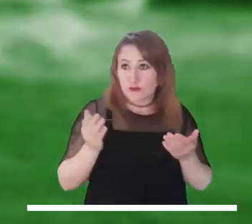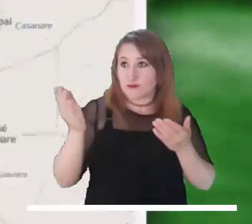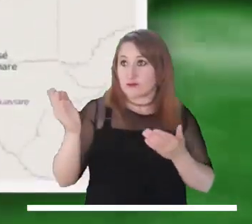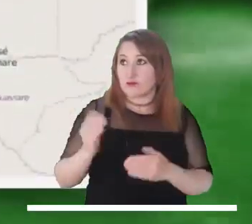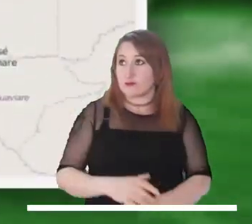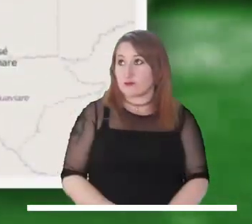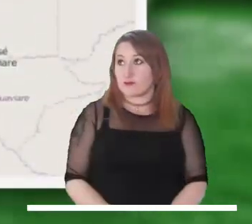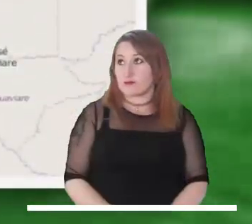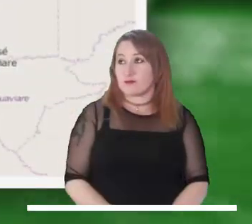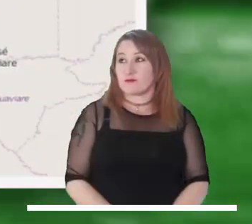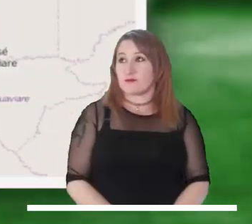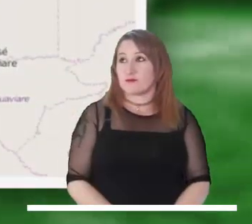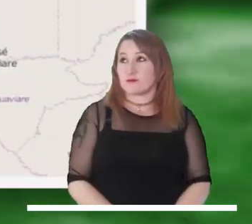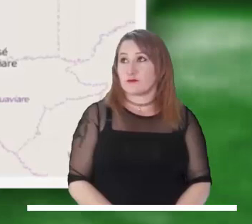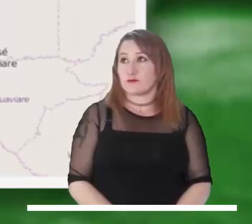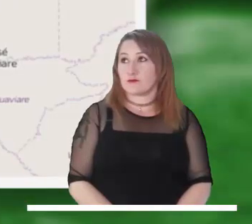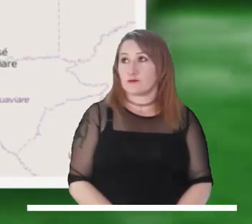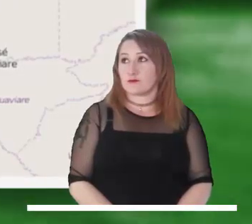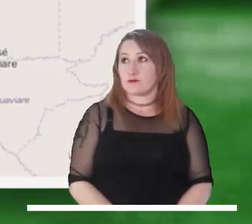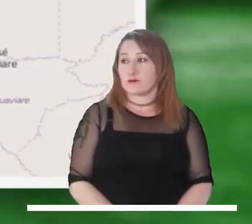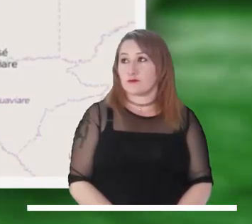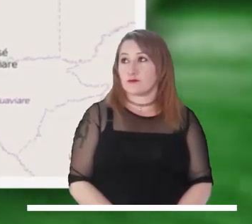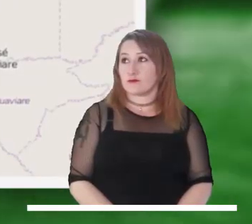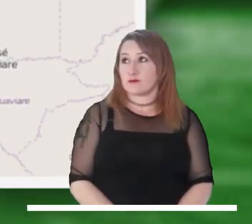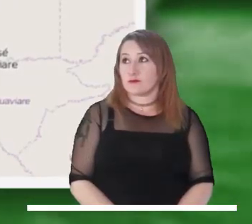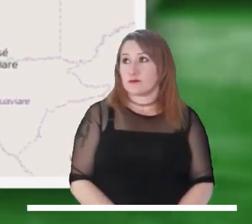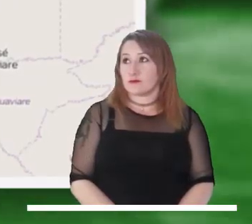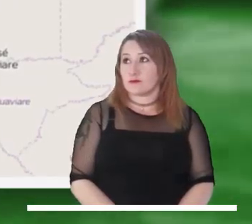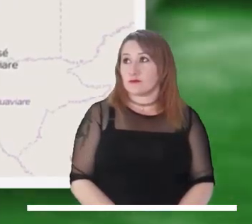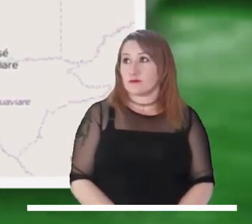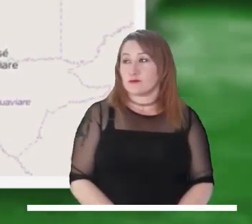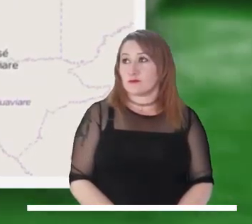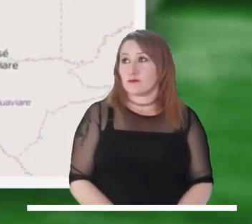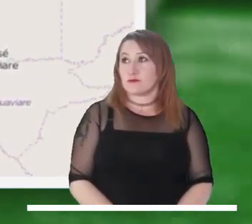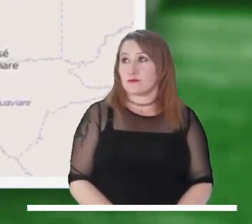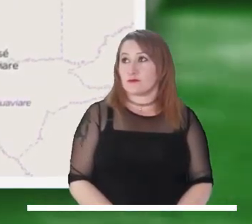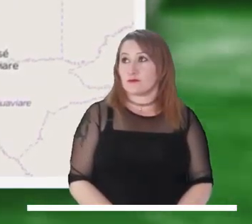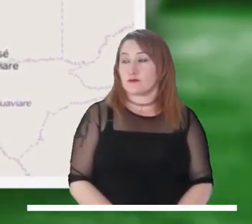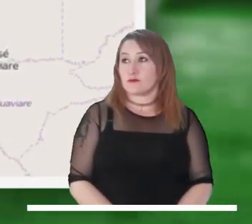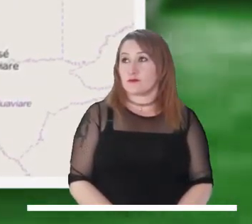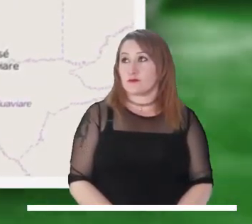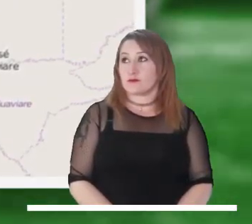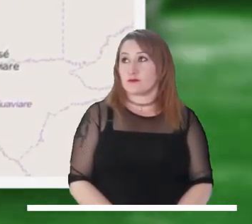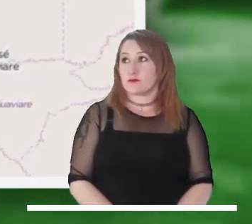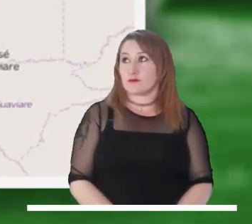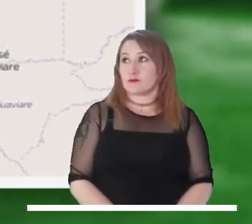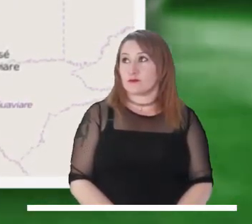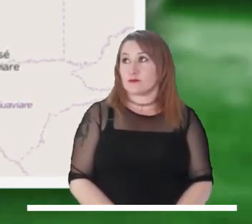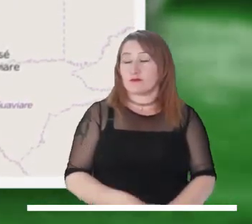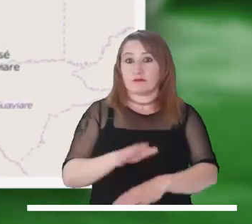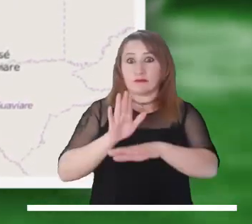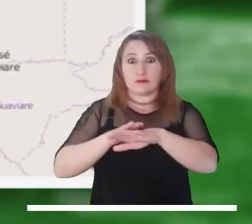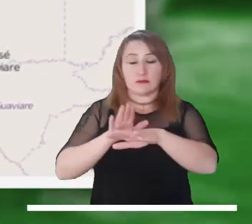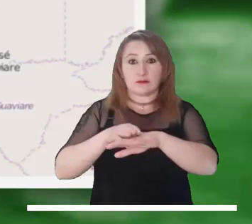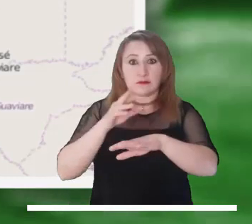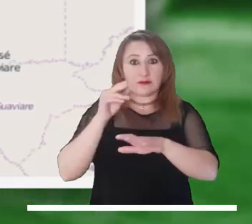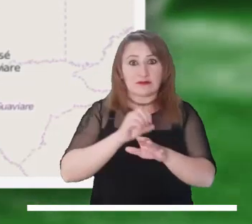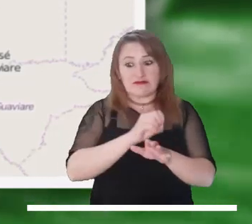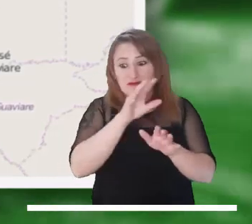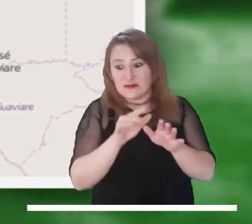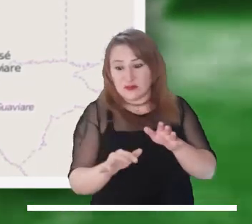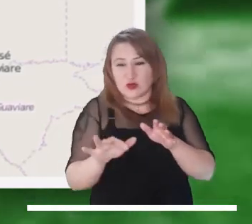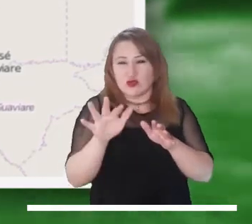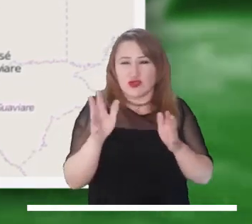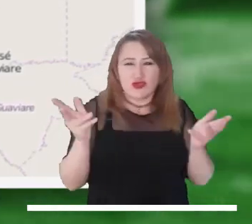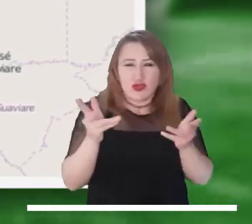Alerta roja por creciente súbita de los ríos Saldaña y Tetuán, a la altura del municipio de Ortega, Tolima. Atención a los